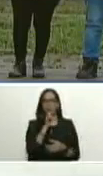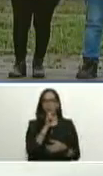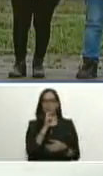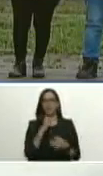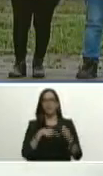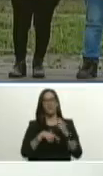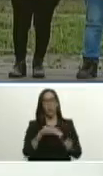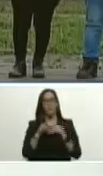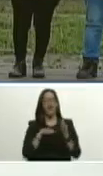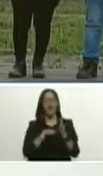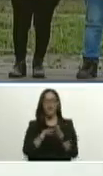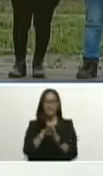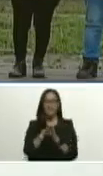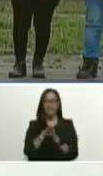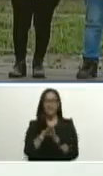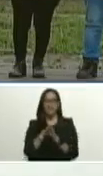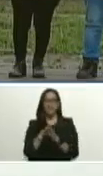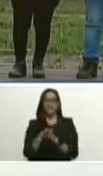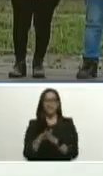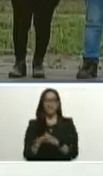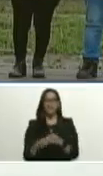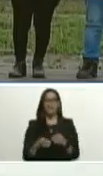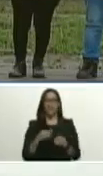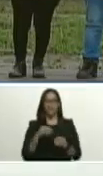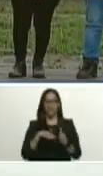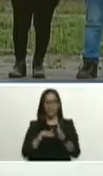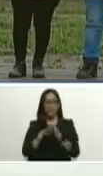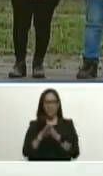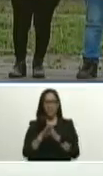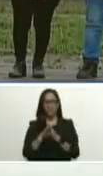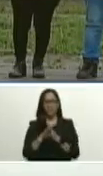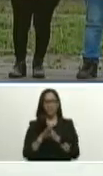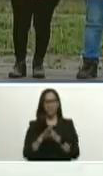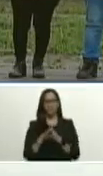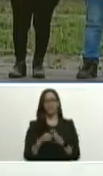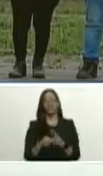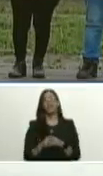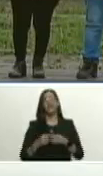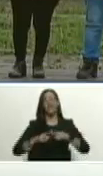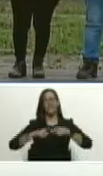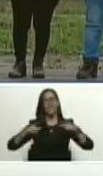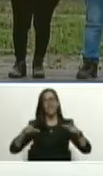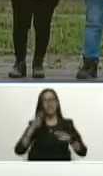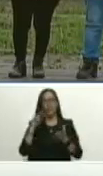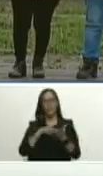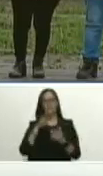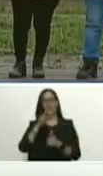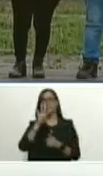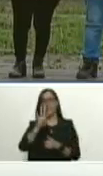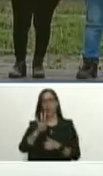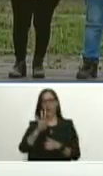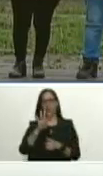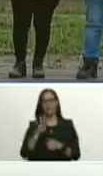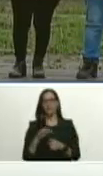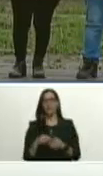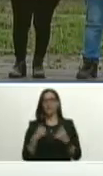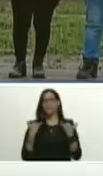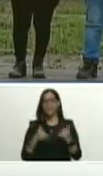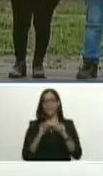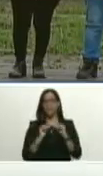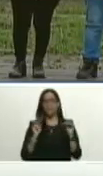a crecer planificar el crecimiento es vital y crecer 2024 ya se anuncia el 2024